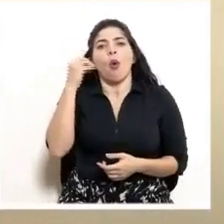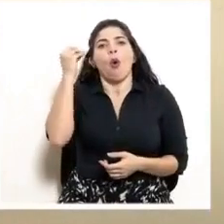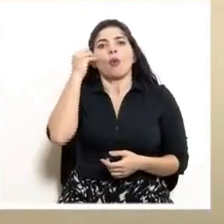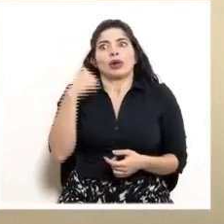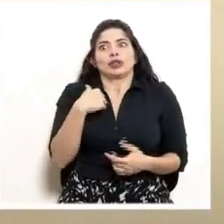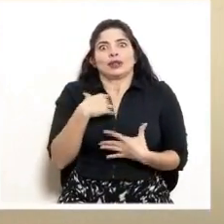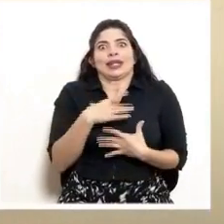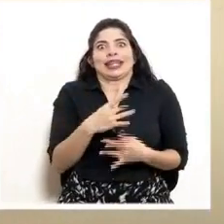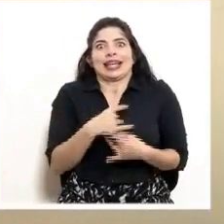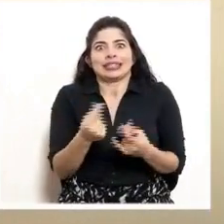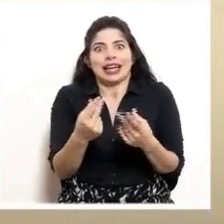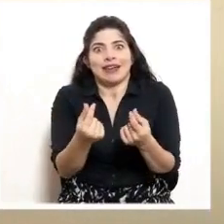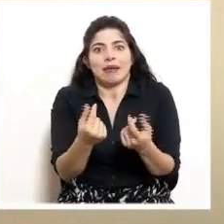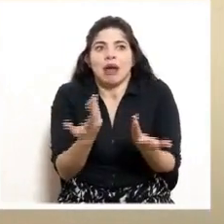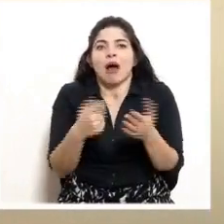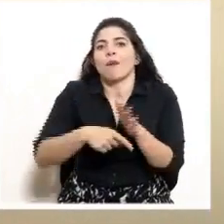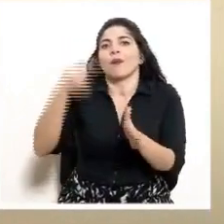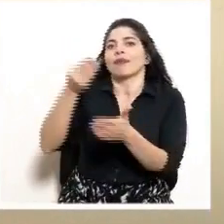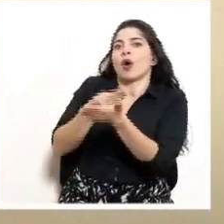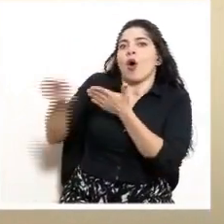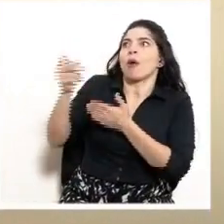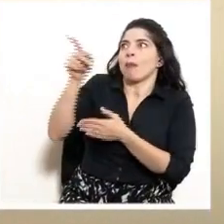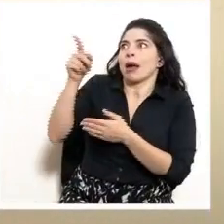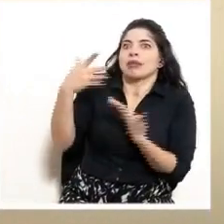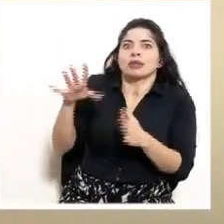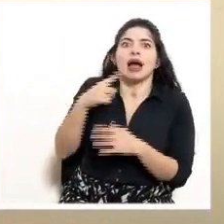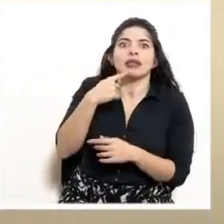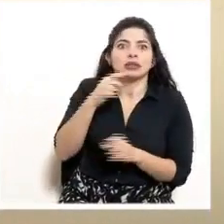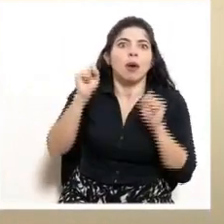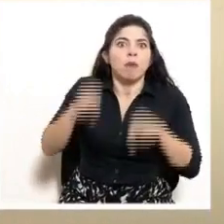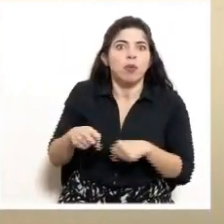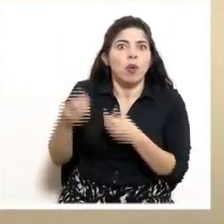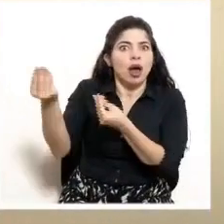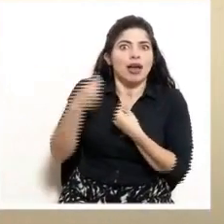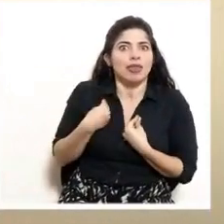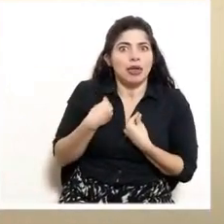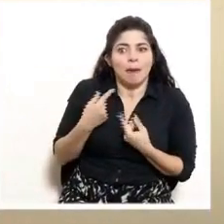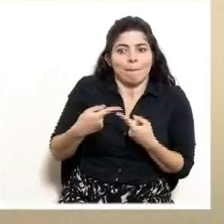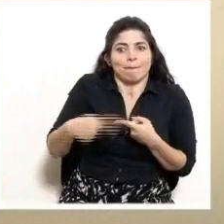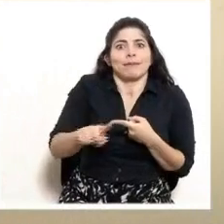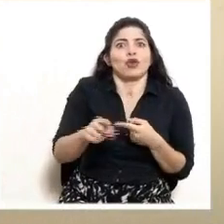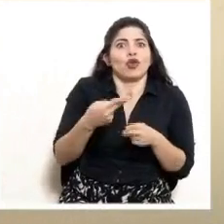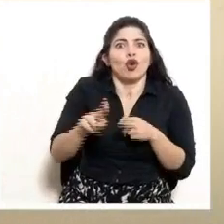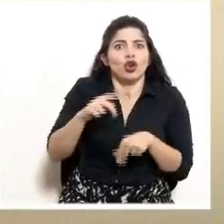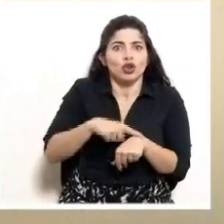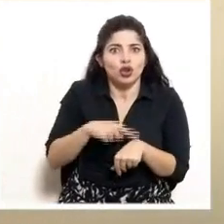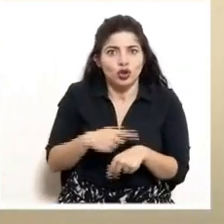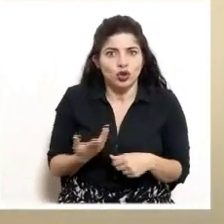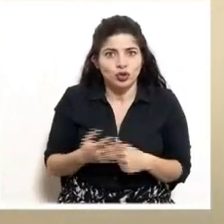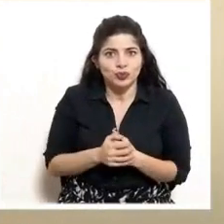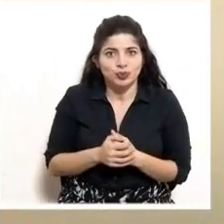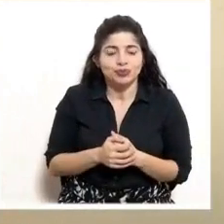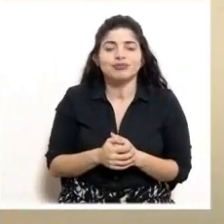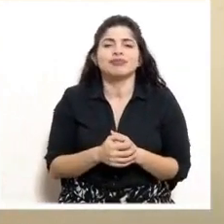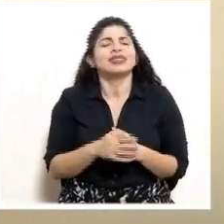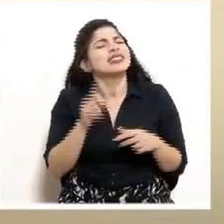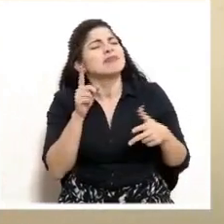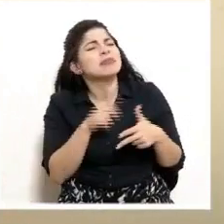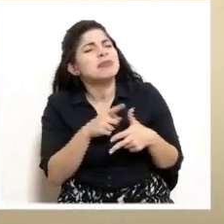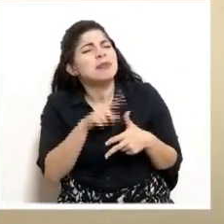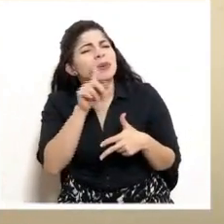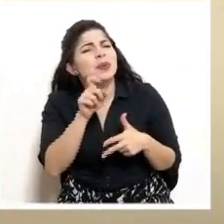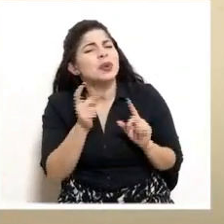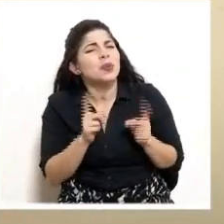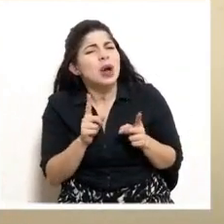porque le interesa acelerar, compramos del que nos puede dar las vacunas lo más pronto posible. ¿Cuál era la primera